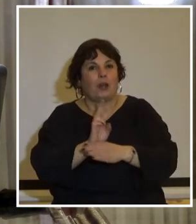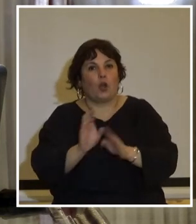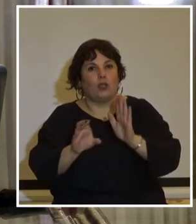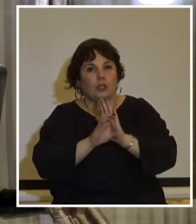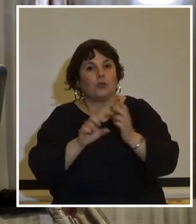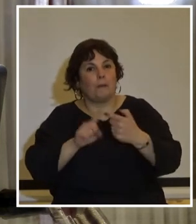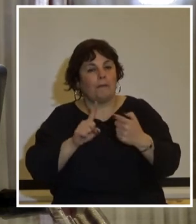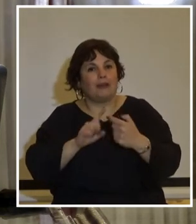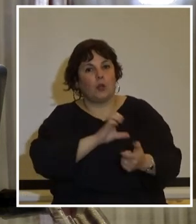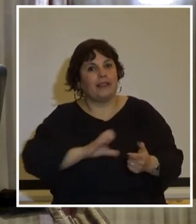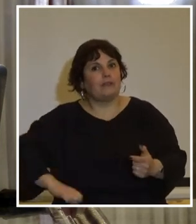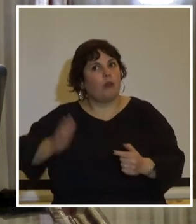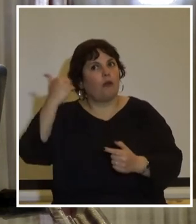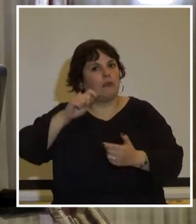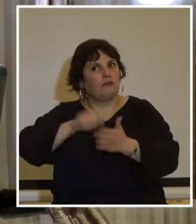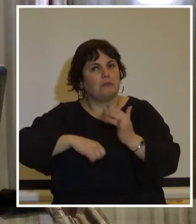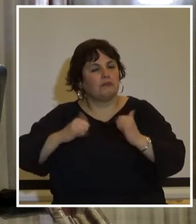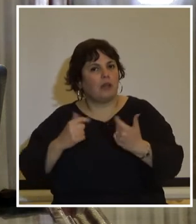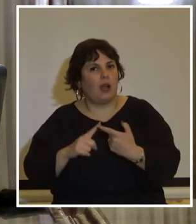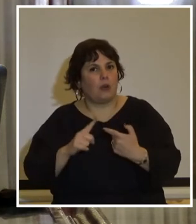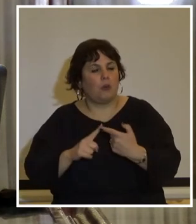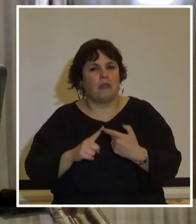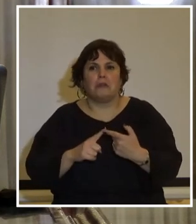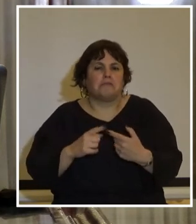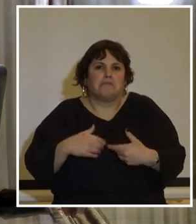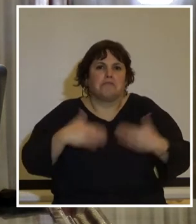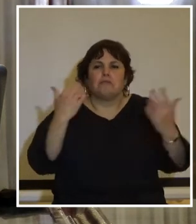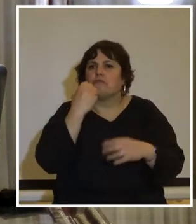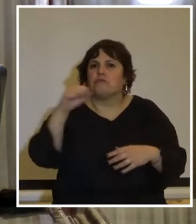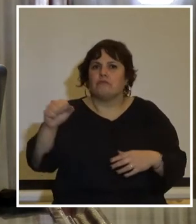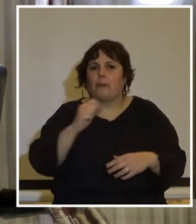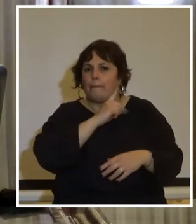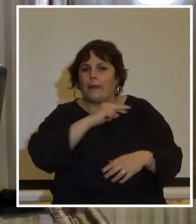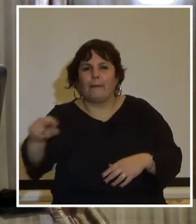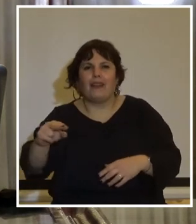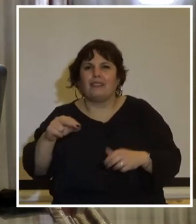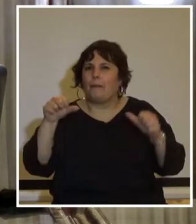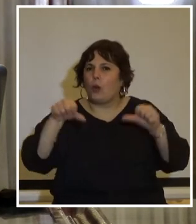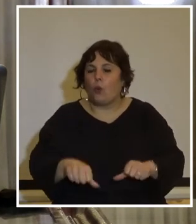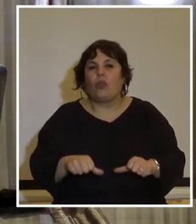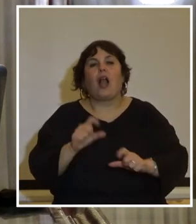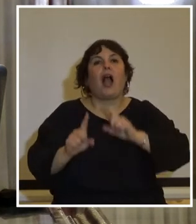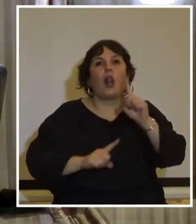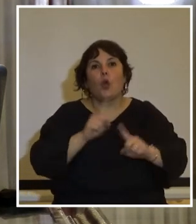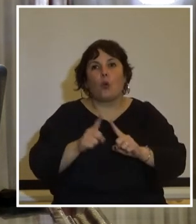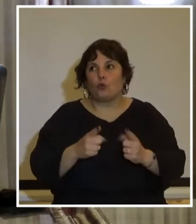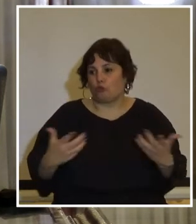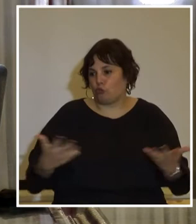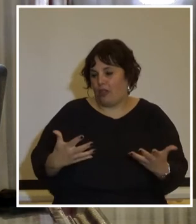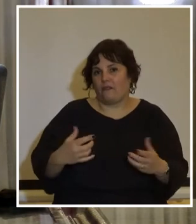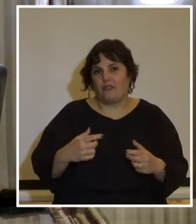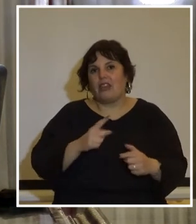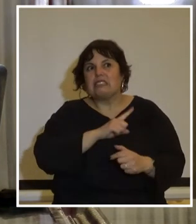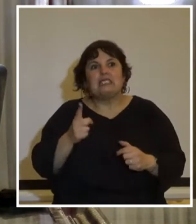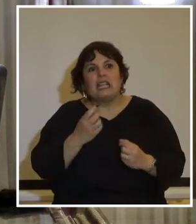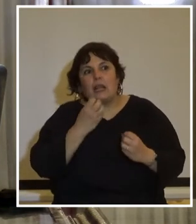pactos que el Estado había ratificado fueron vulnerados generando graves y permanentes daños muchos de los cuales aún hoy se encuentran sin